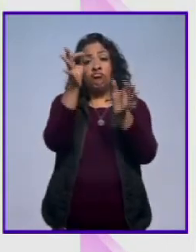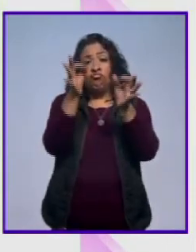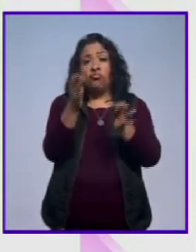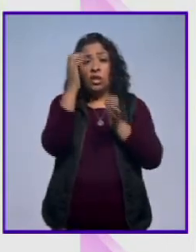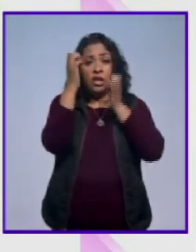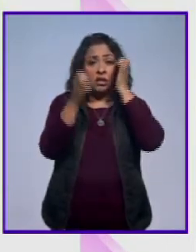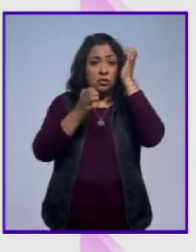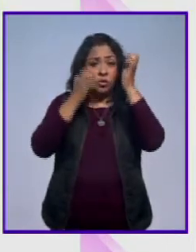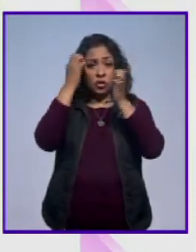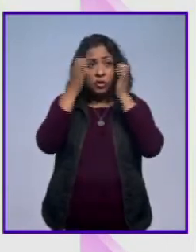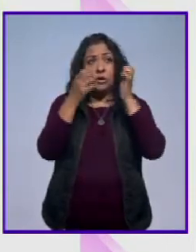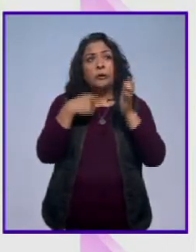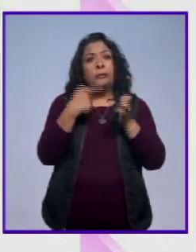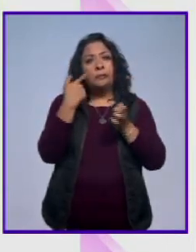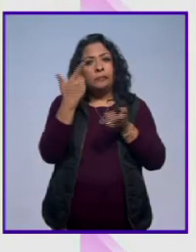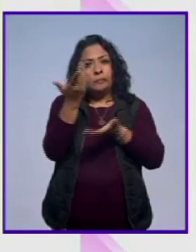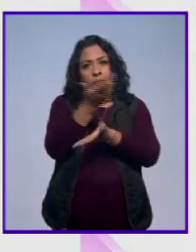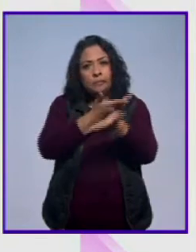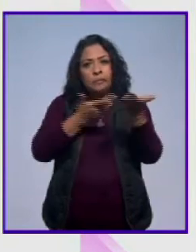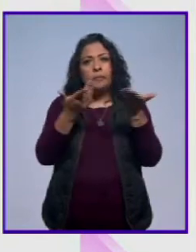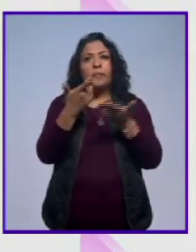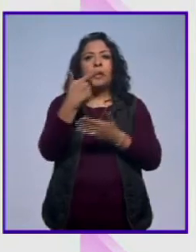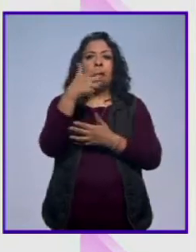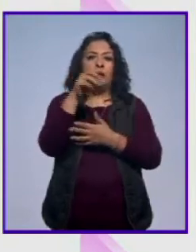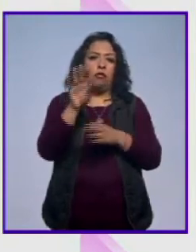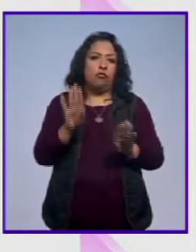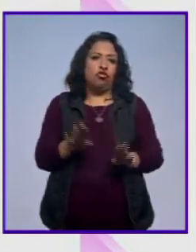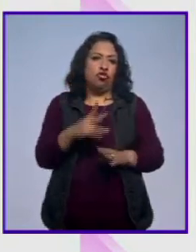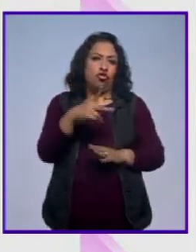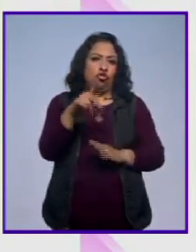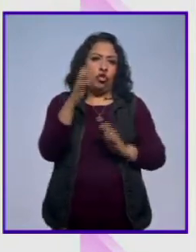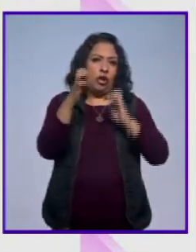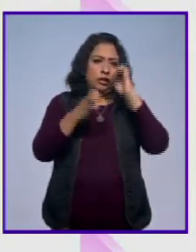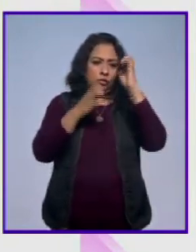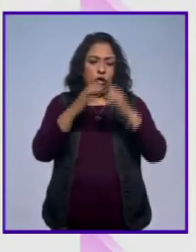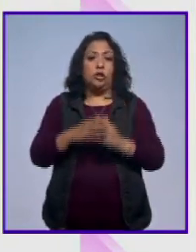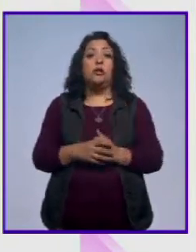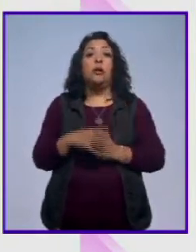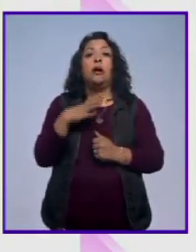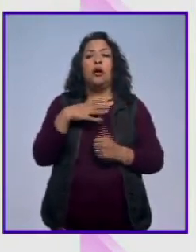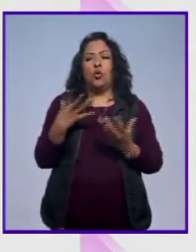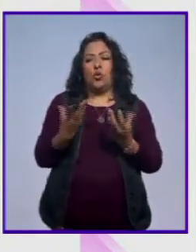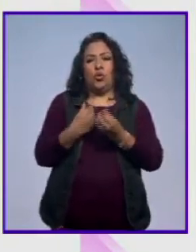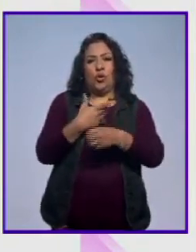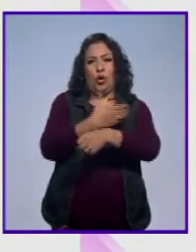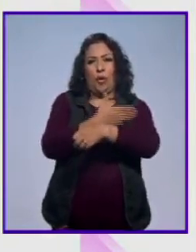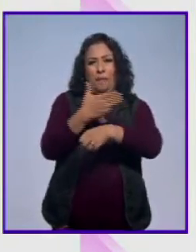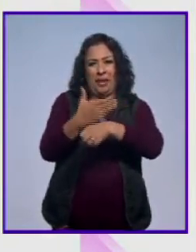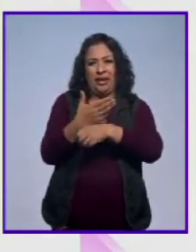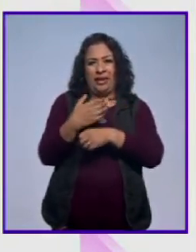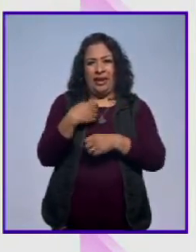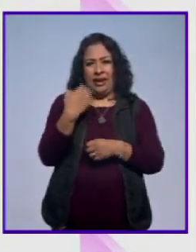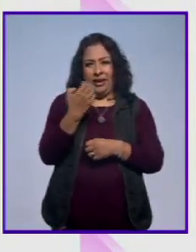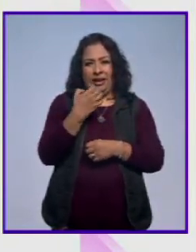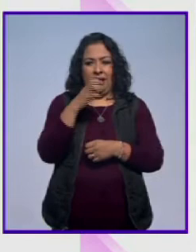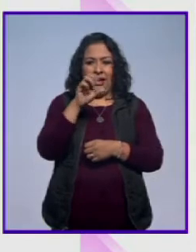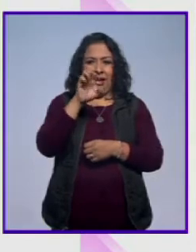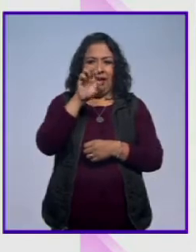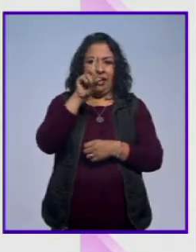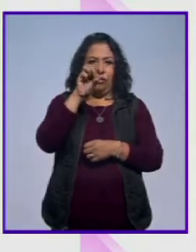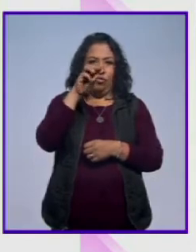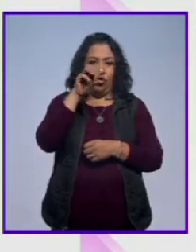exposición nos comparte la génesis de la misma. Junto con un compañero mío de la facultad del mundo González